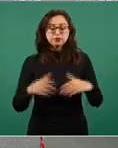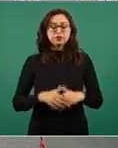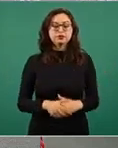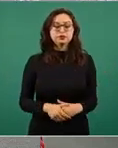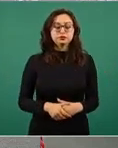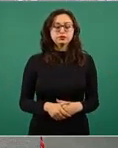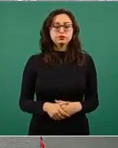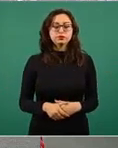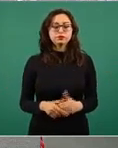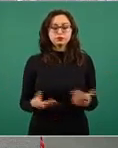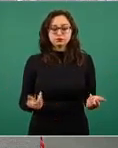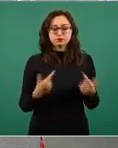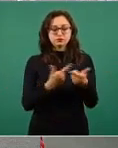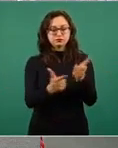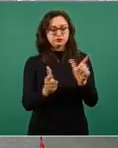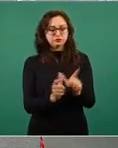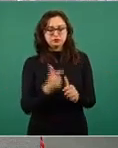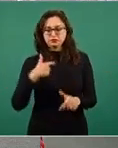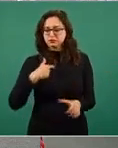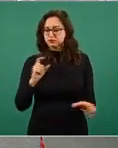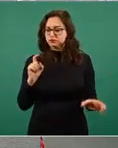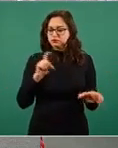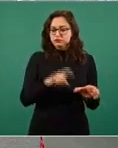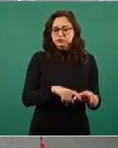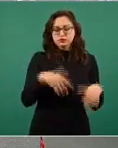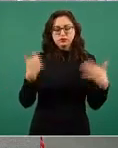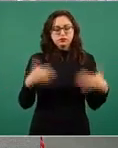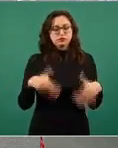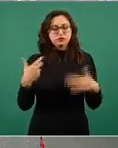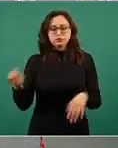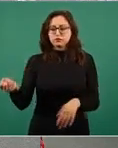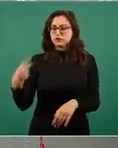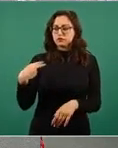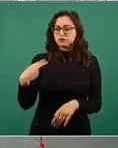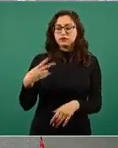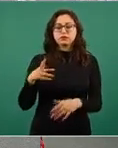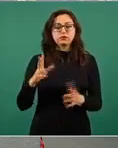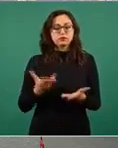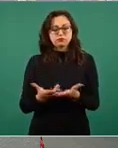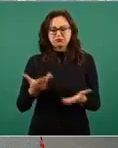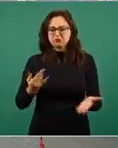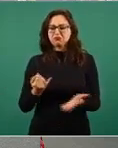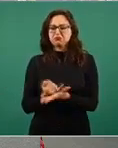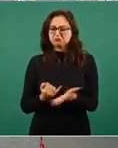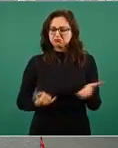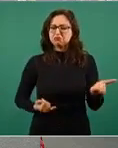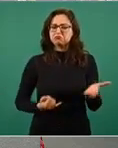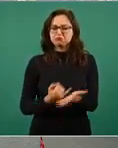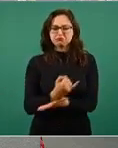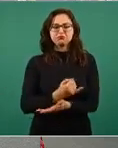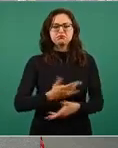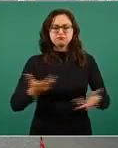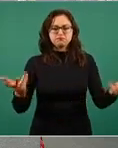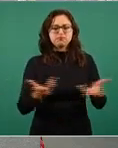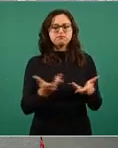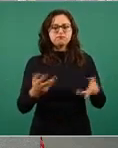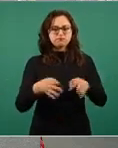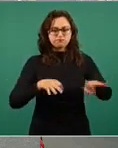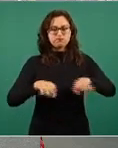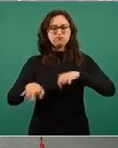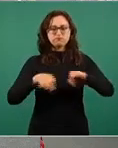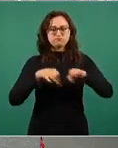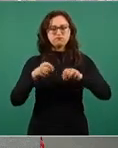de este grupo decidido, como bien decían nuestras secretarias, a que las mujeres de